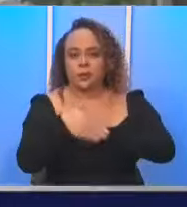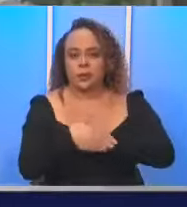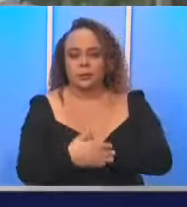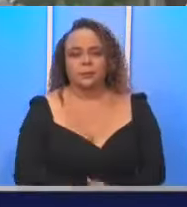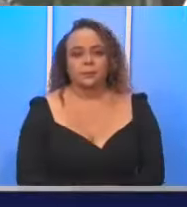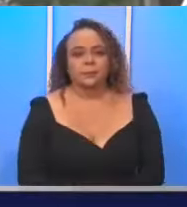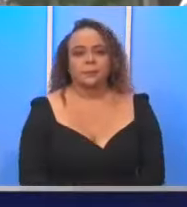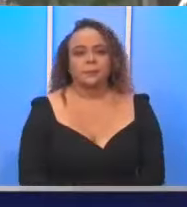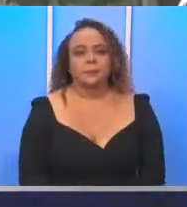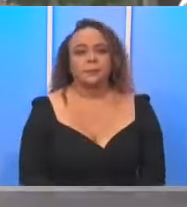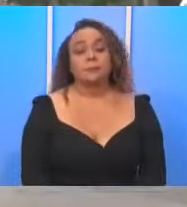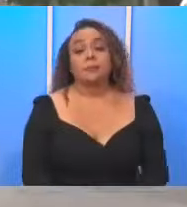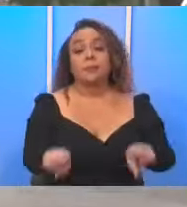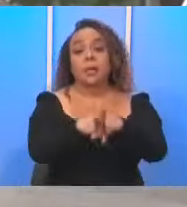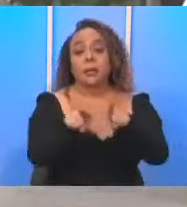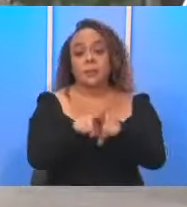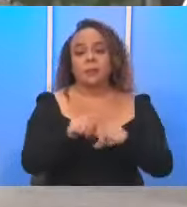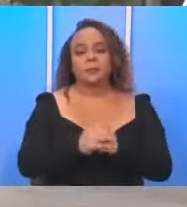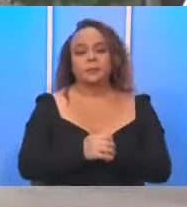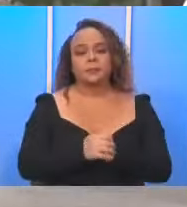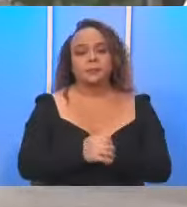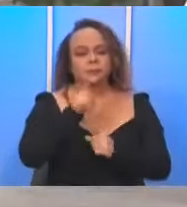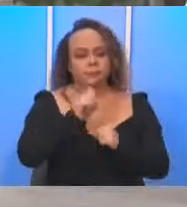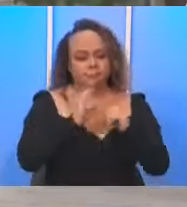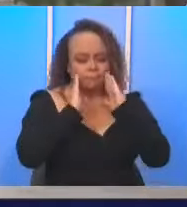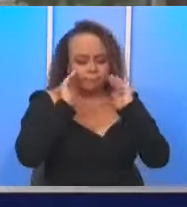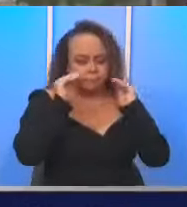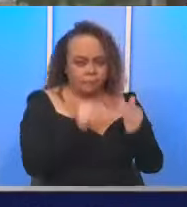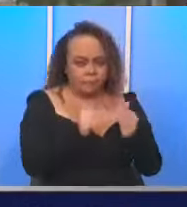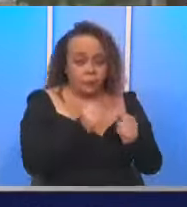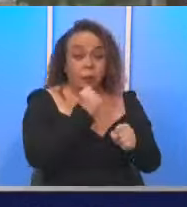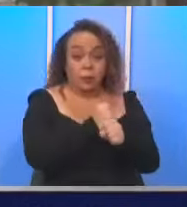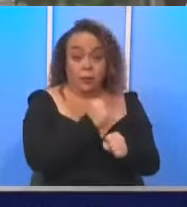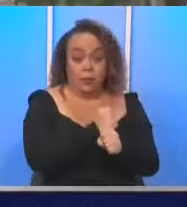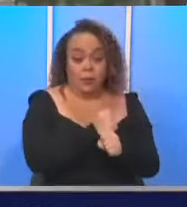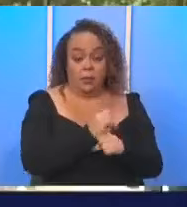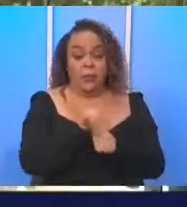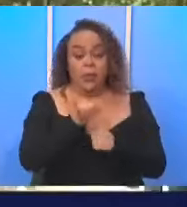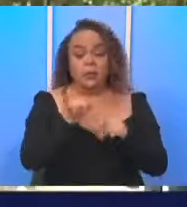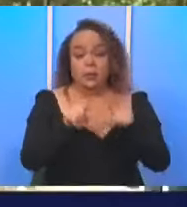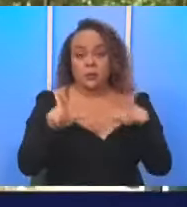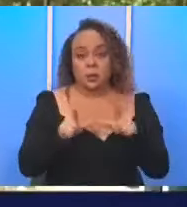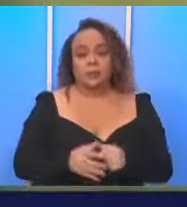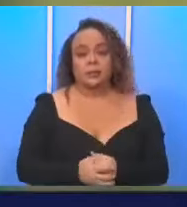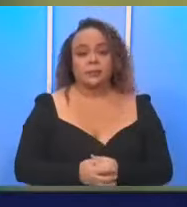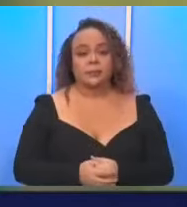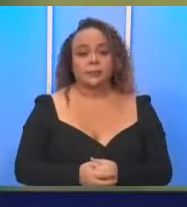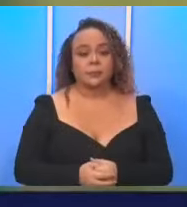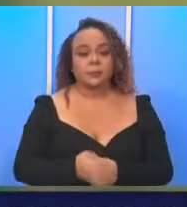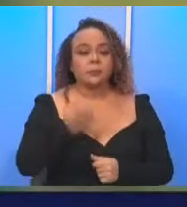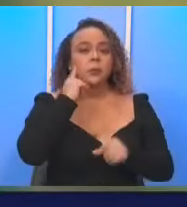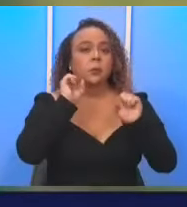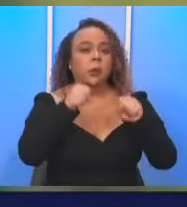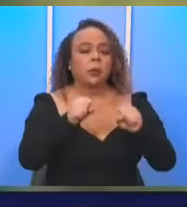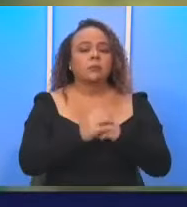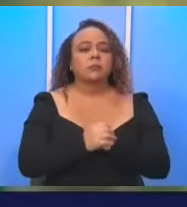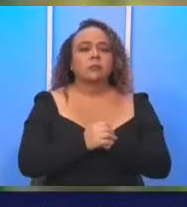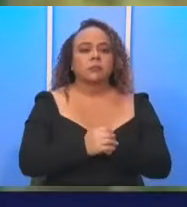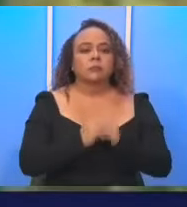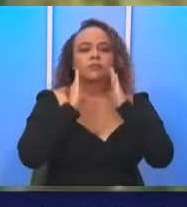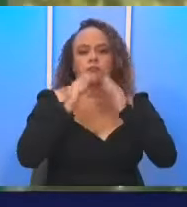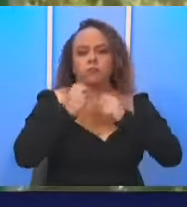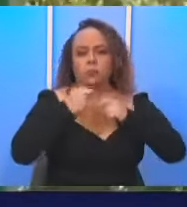donde también tenemos que enfocarnos en la operatividad en esas zonas para abarcar lo que es